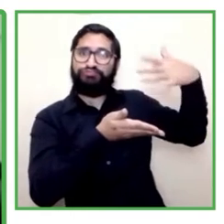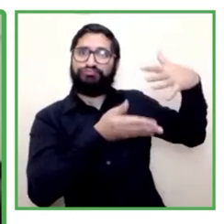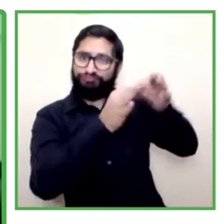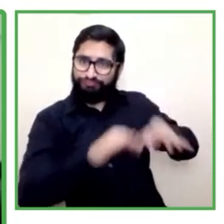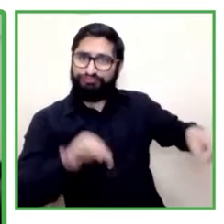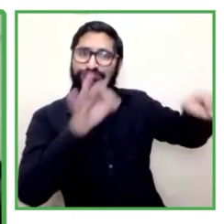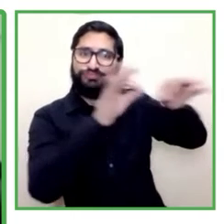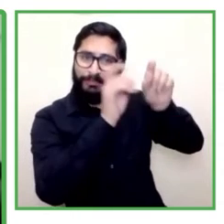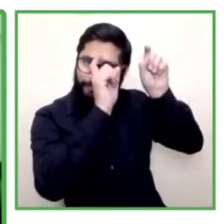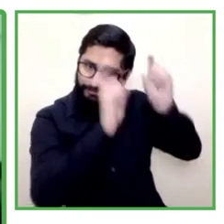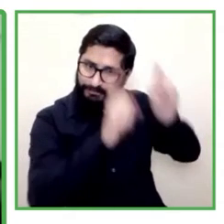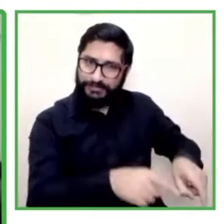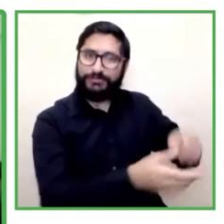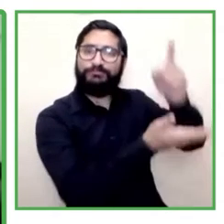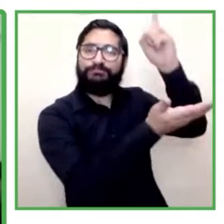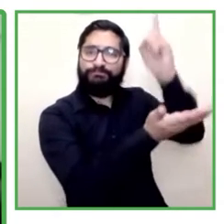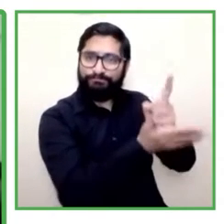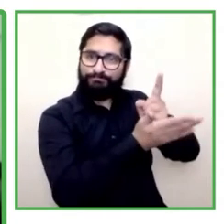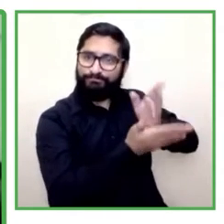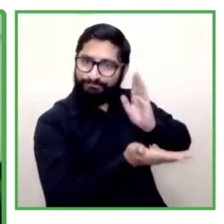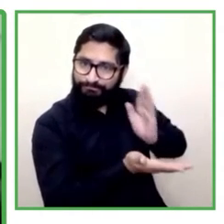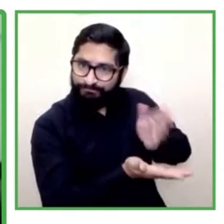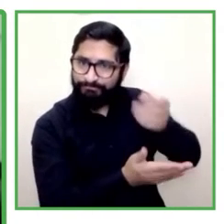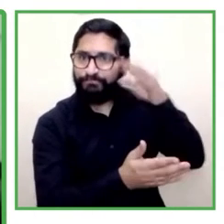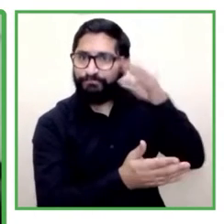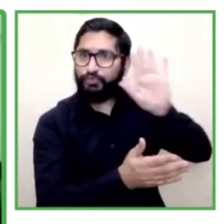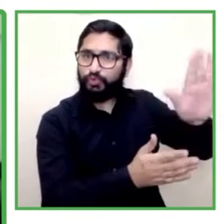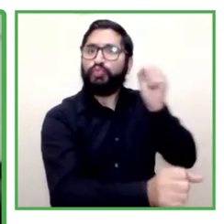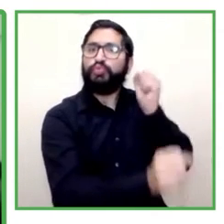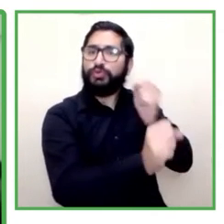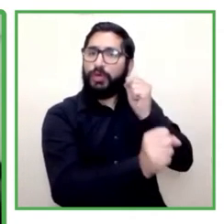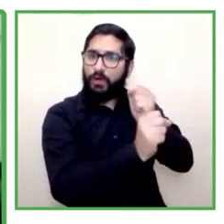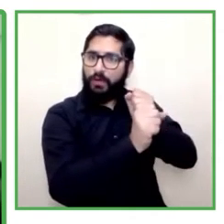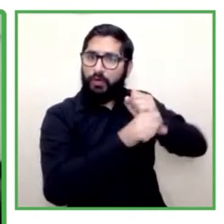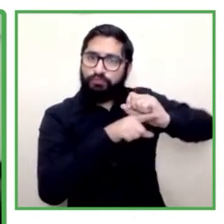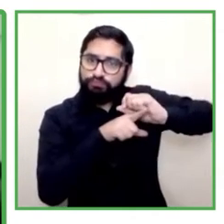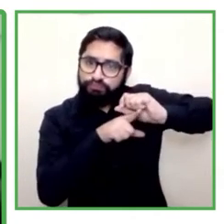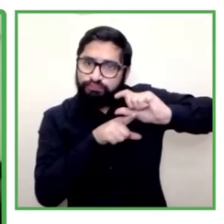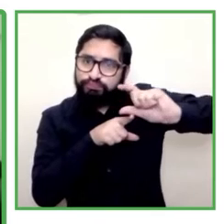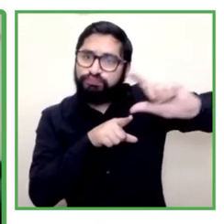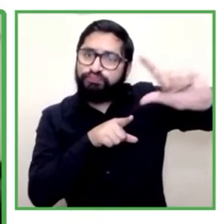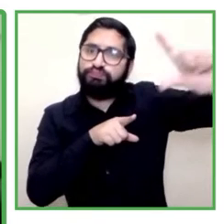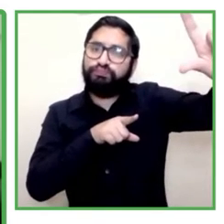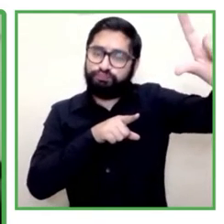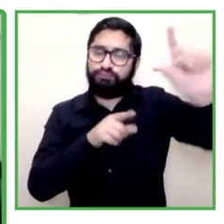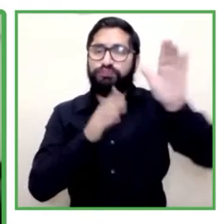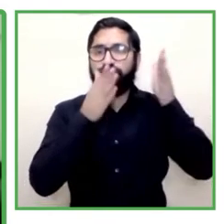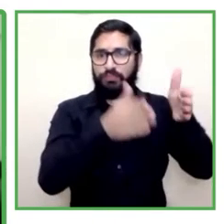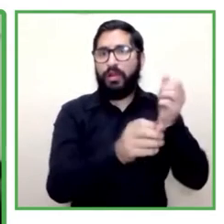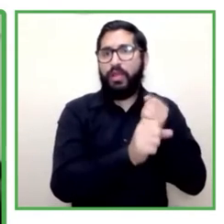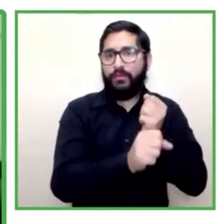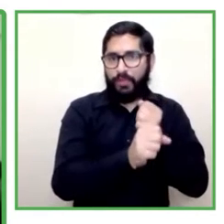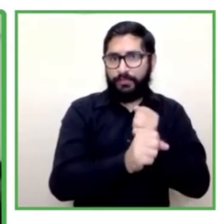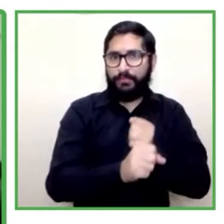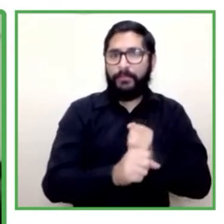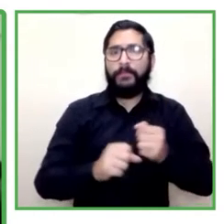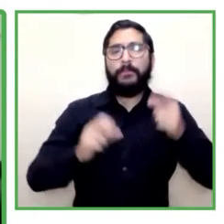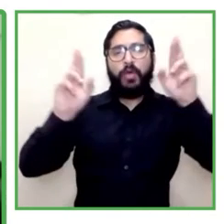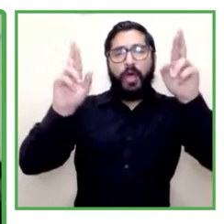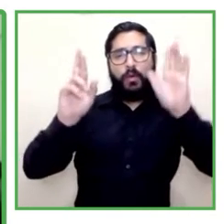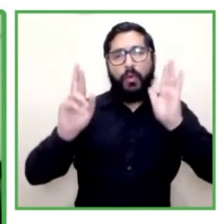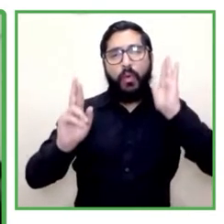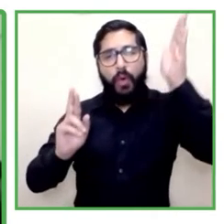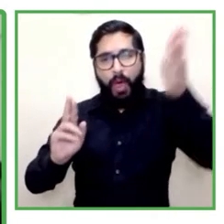incrementar la inclusión laboral y evitar a toda costa que caigan en las grietas de la